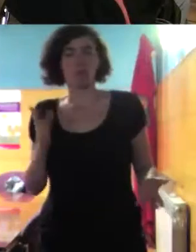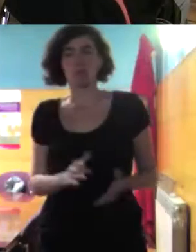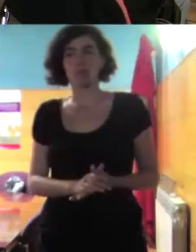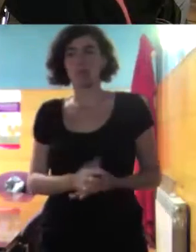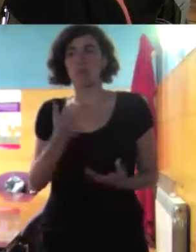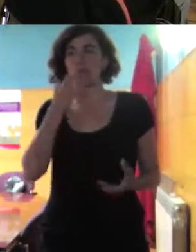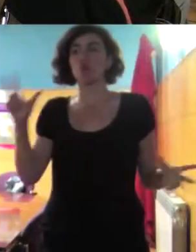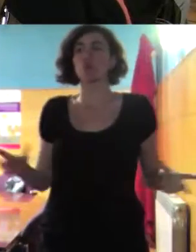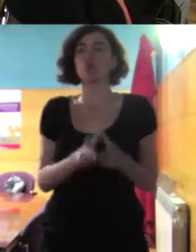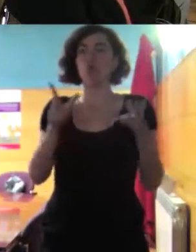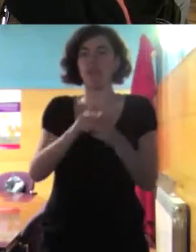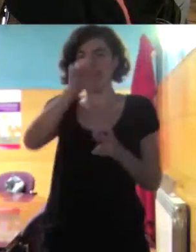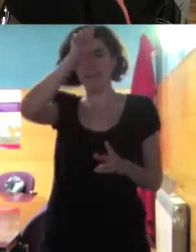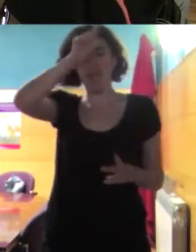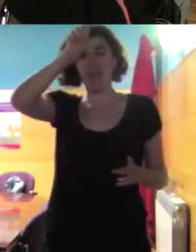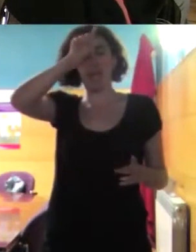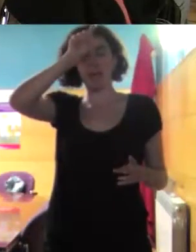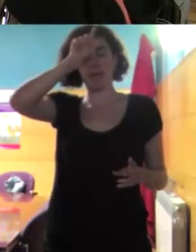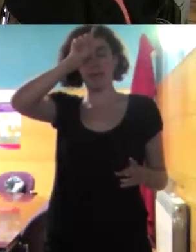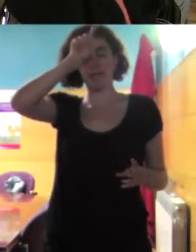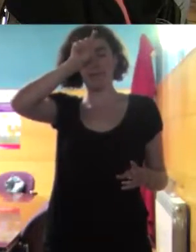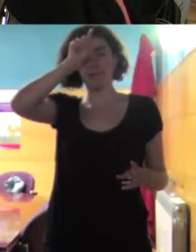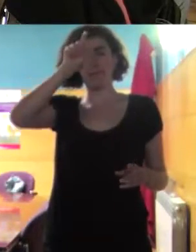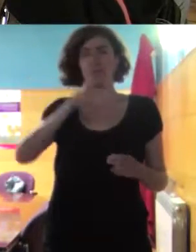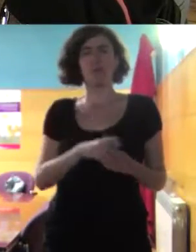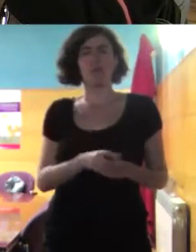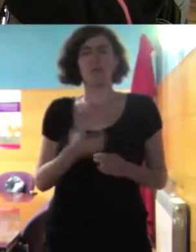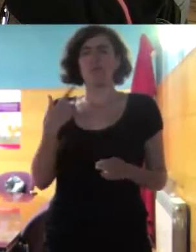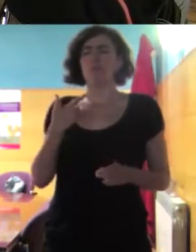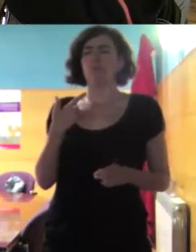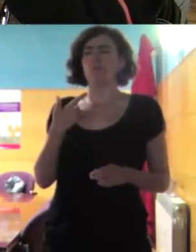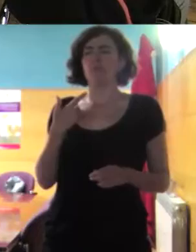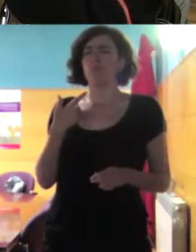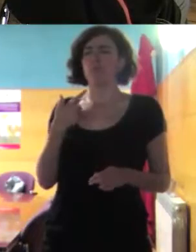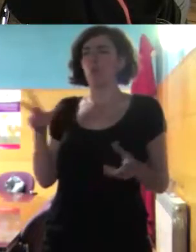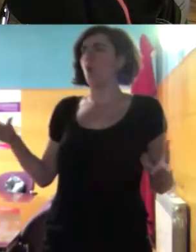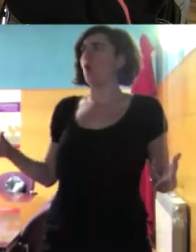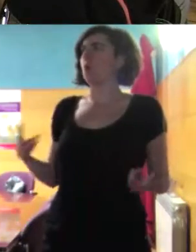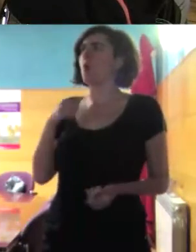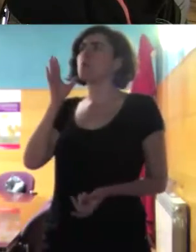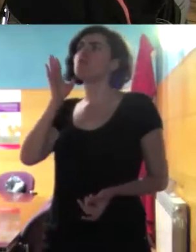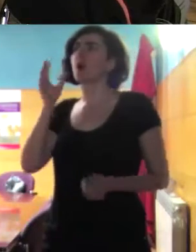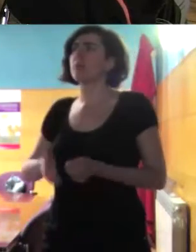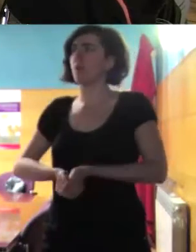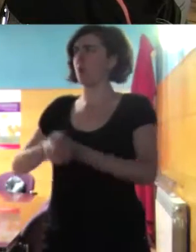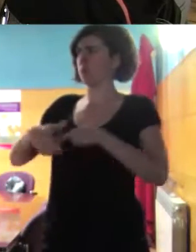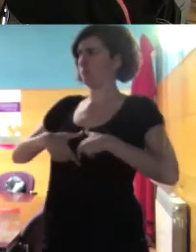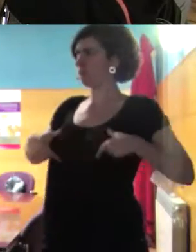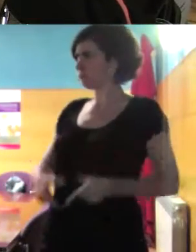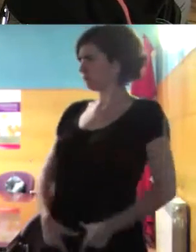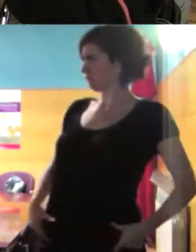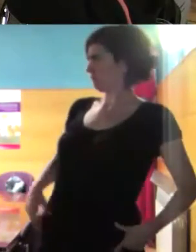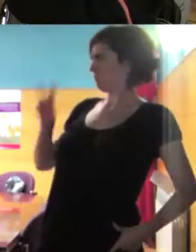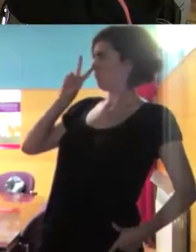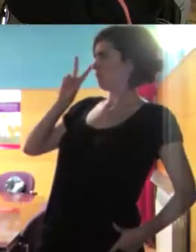egipcia por ejemplo ¿no? que es el ejemplo que traías cuando ven a la mujer en bikini ¿no? ¿también consideran a esa mujer